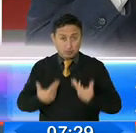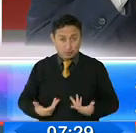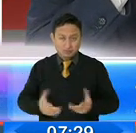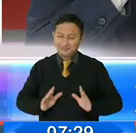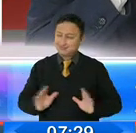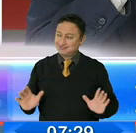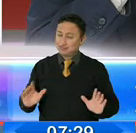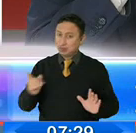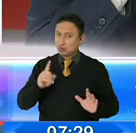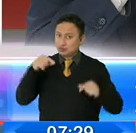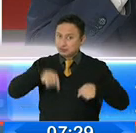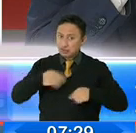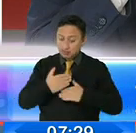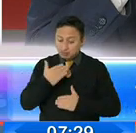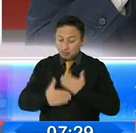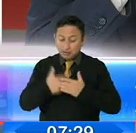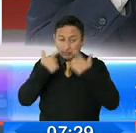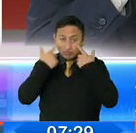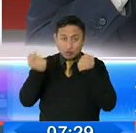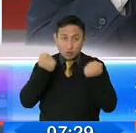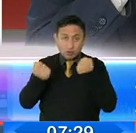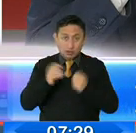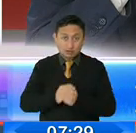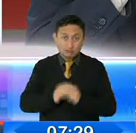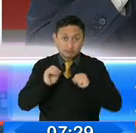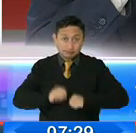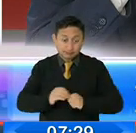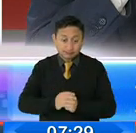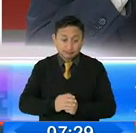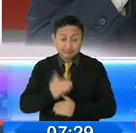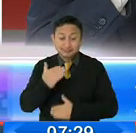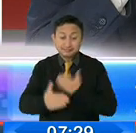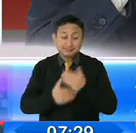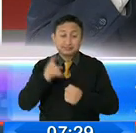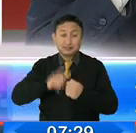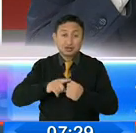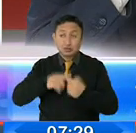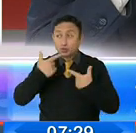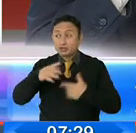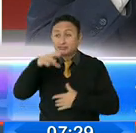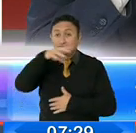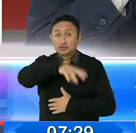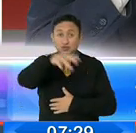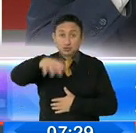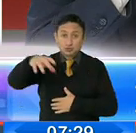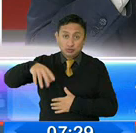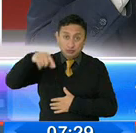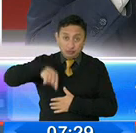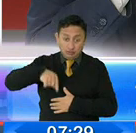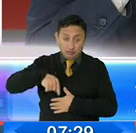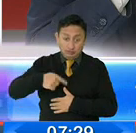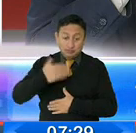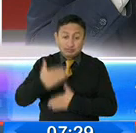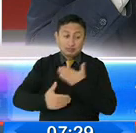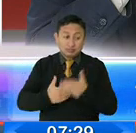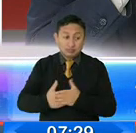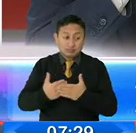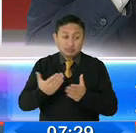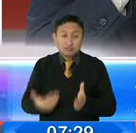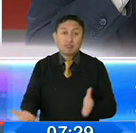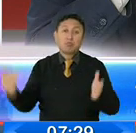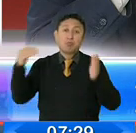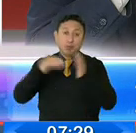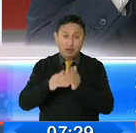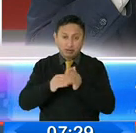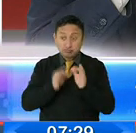controlando la pandemia. Lo peor que puede sucederle a Quito y a cualquier otra ciudad en el país y en el mundo es que exista